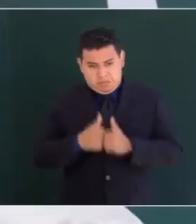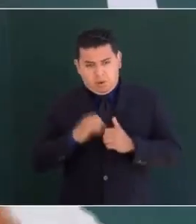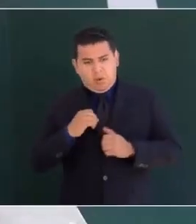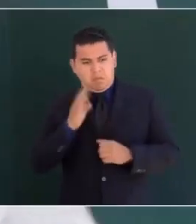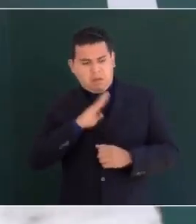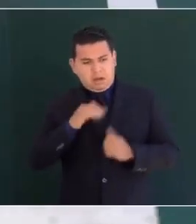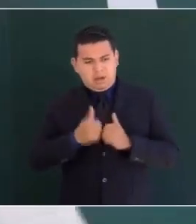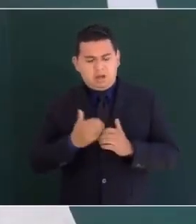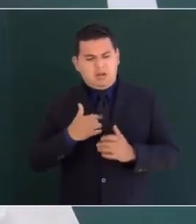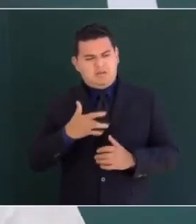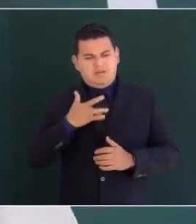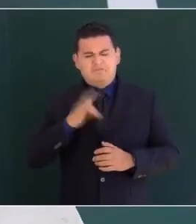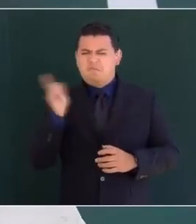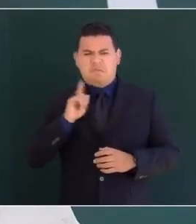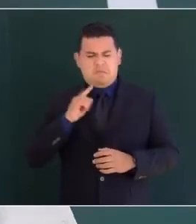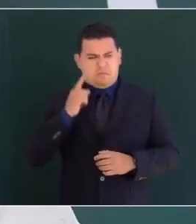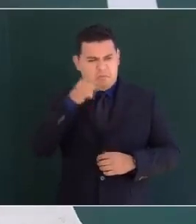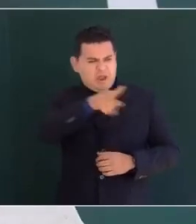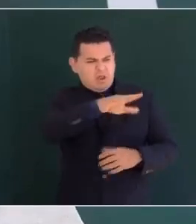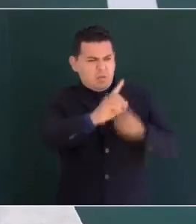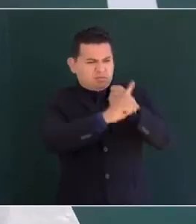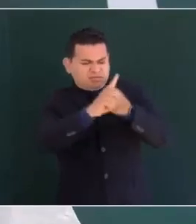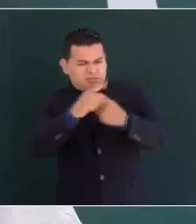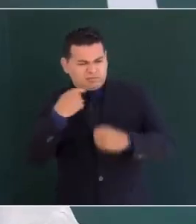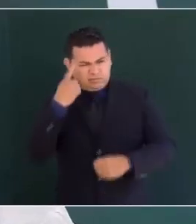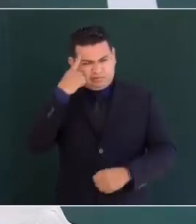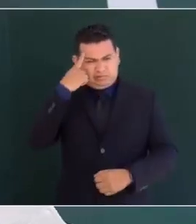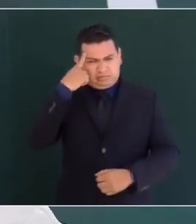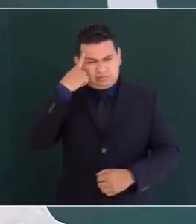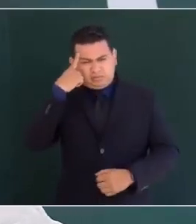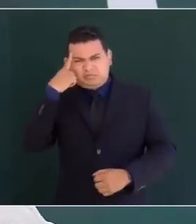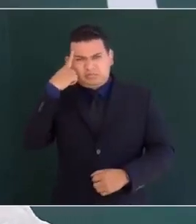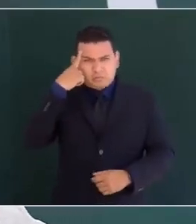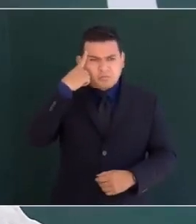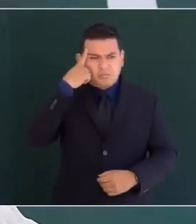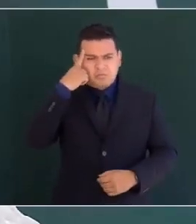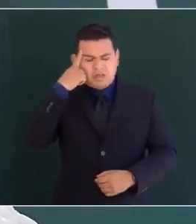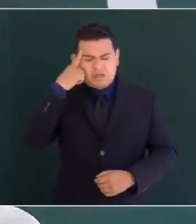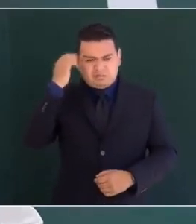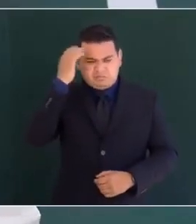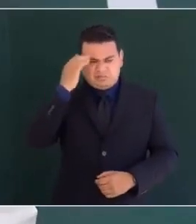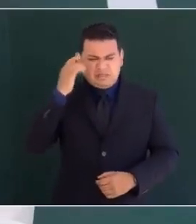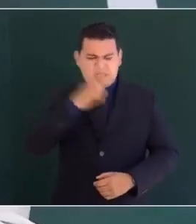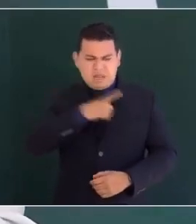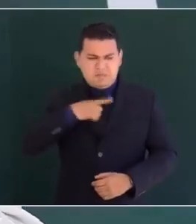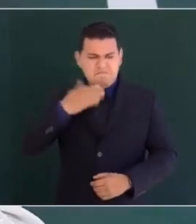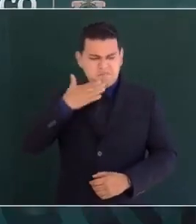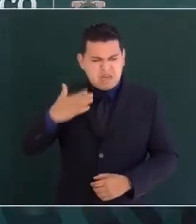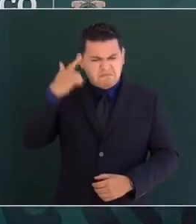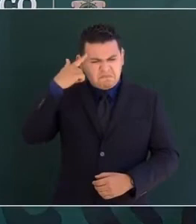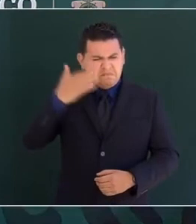que todo lo que hagamos en nuestra vida, debemos permitir que nuestra conciencia sea nuestra guía.